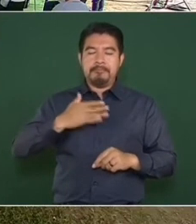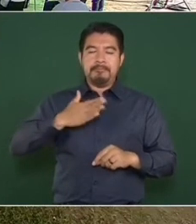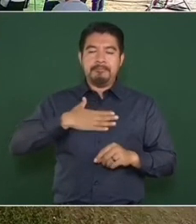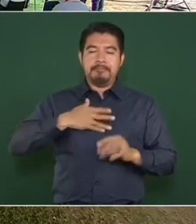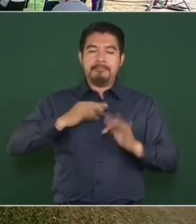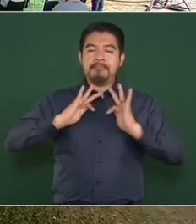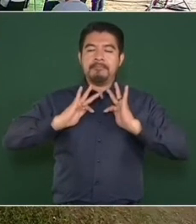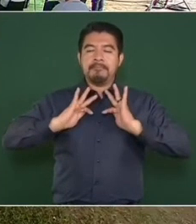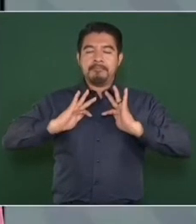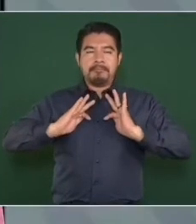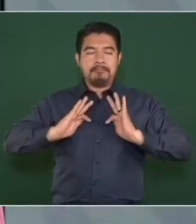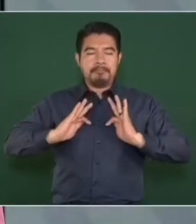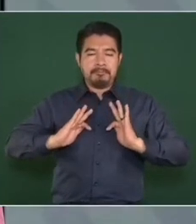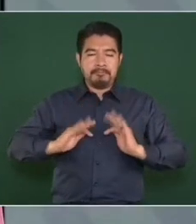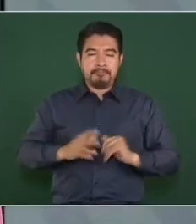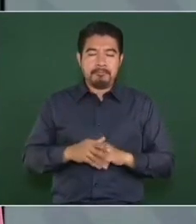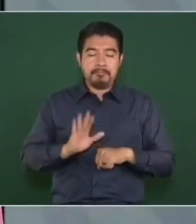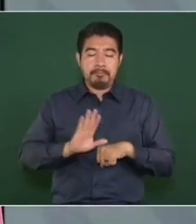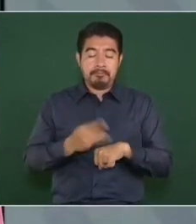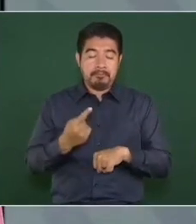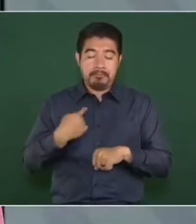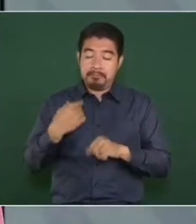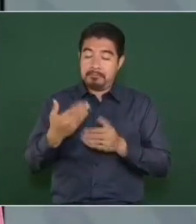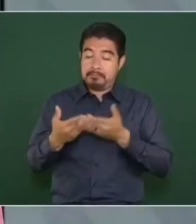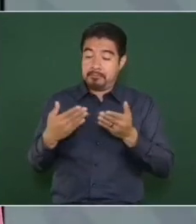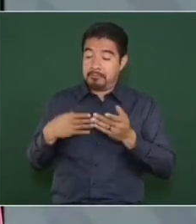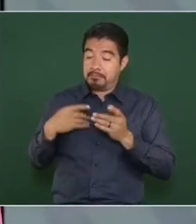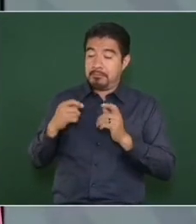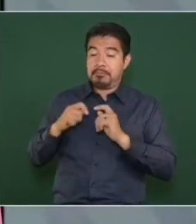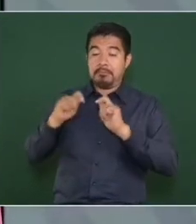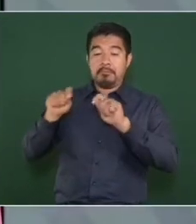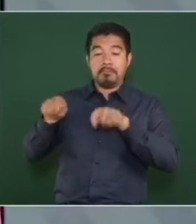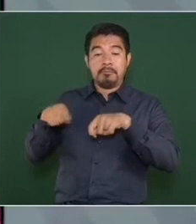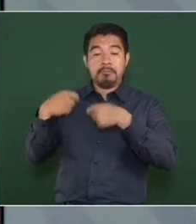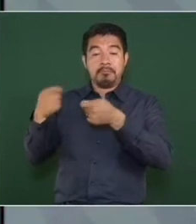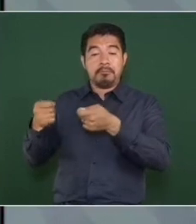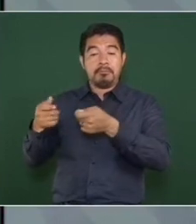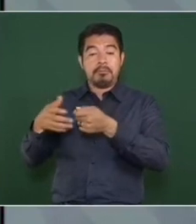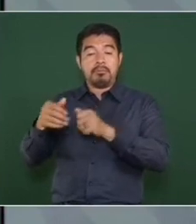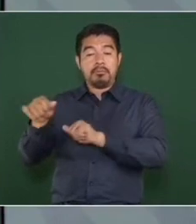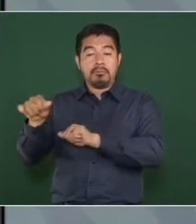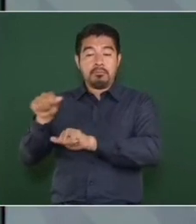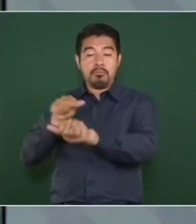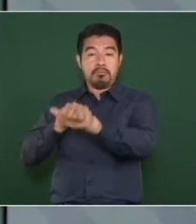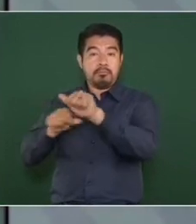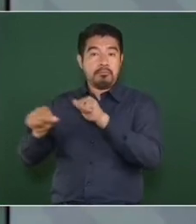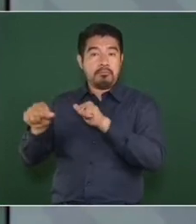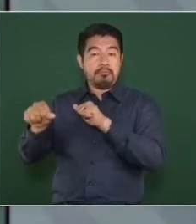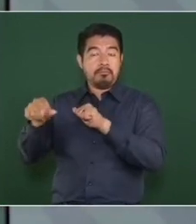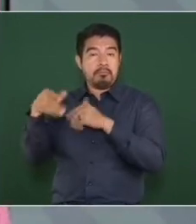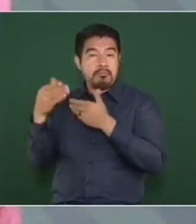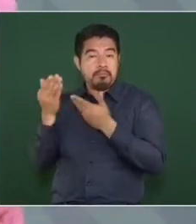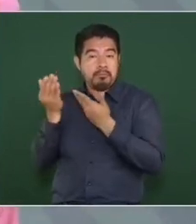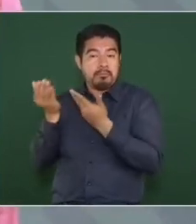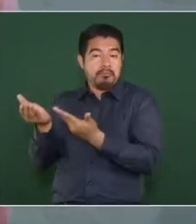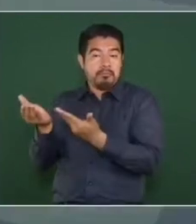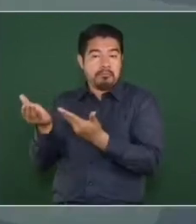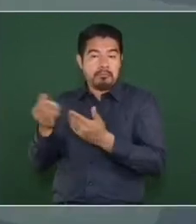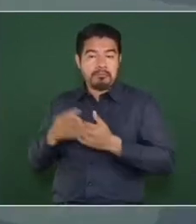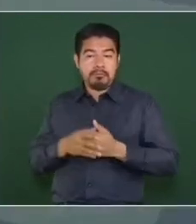mucha tranquilidad, porque voy a entregar la estafeta a gente